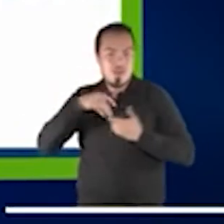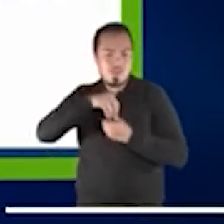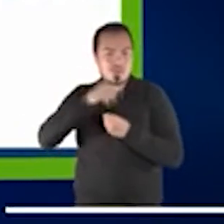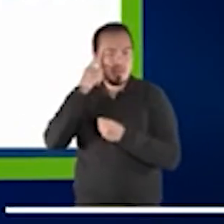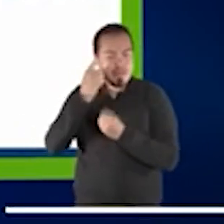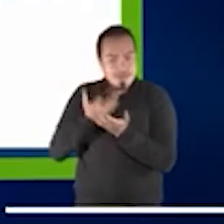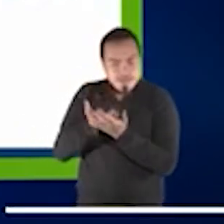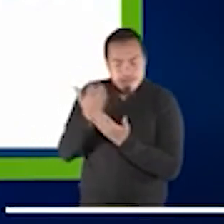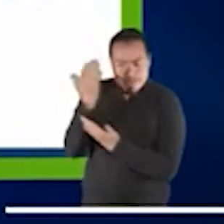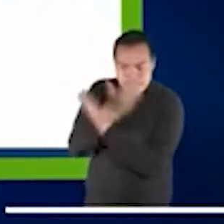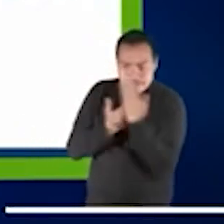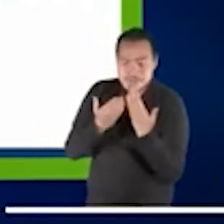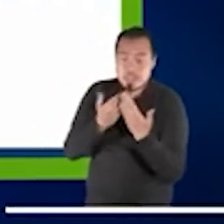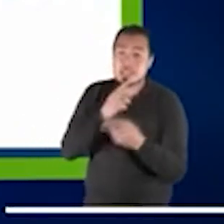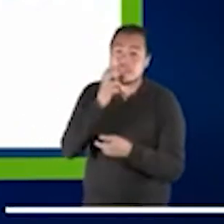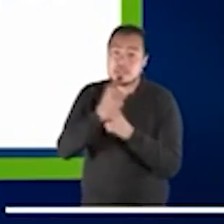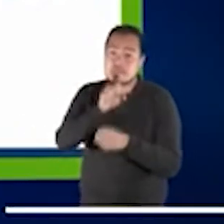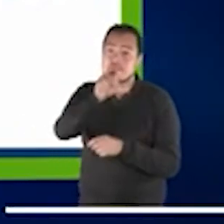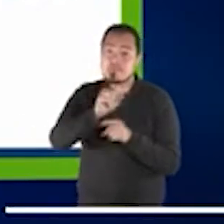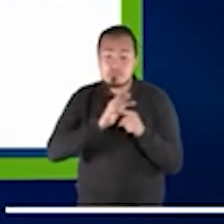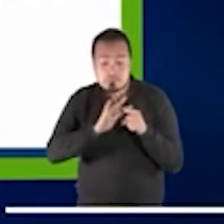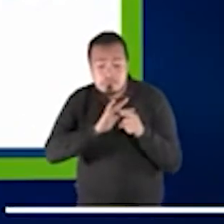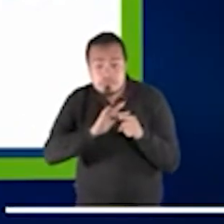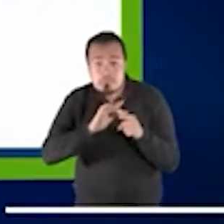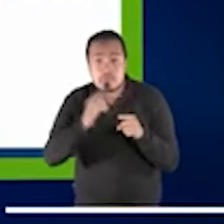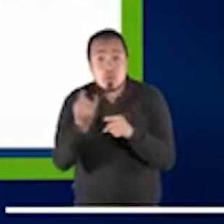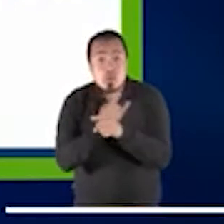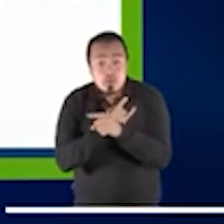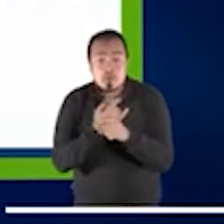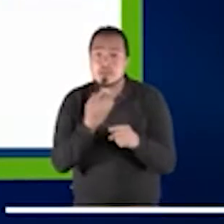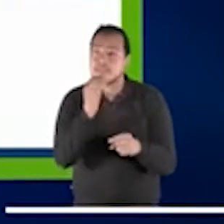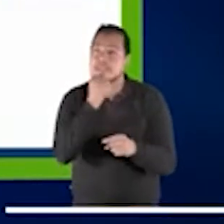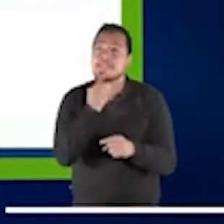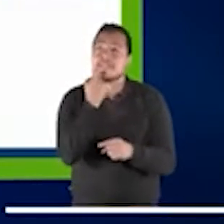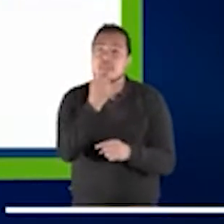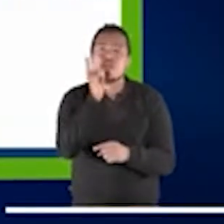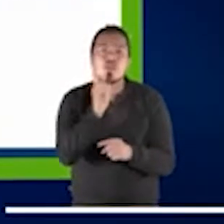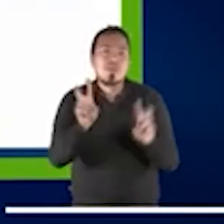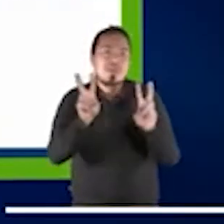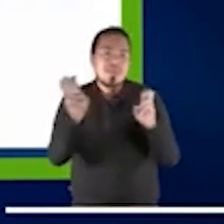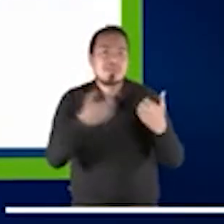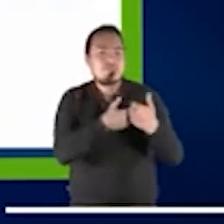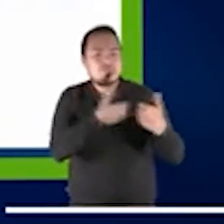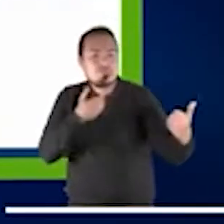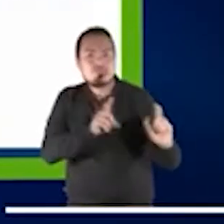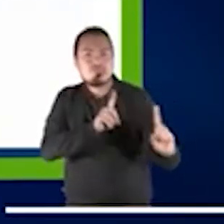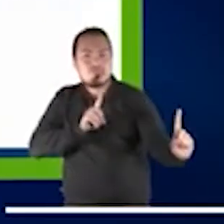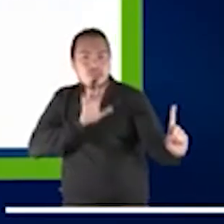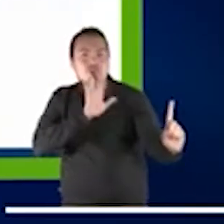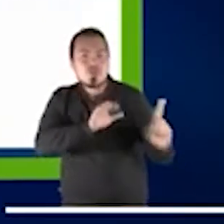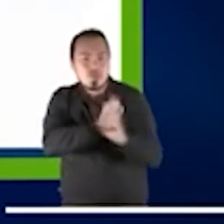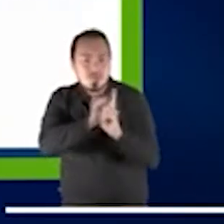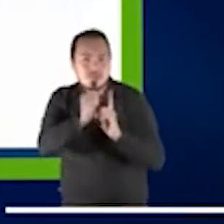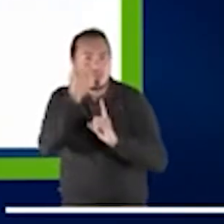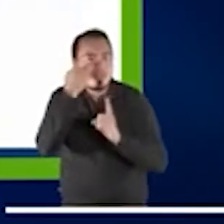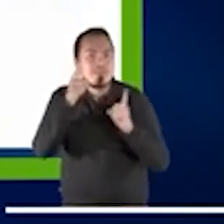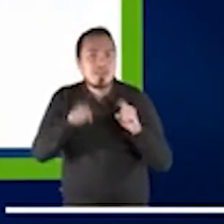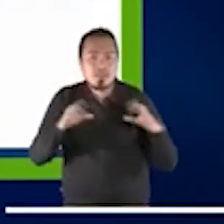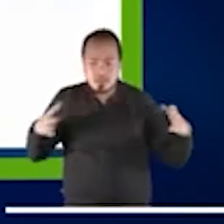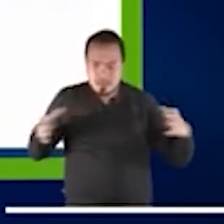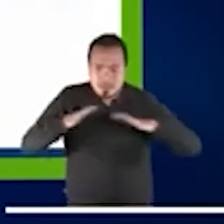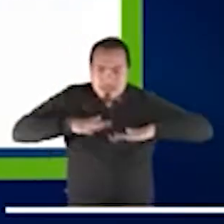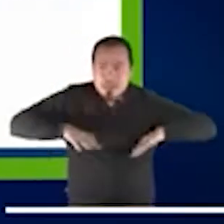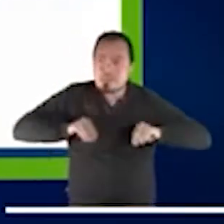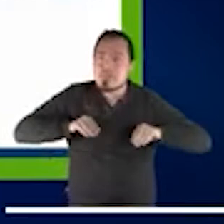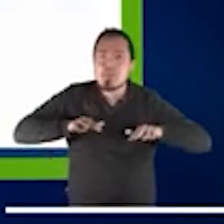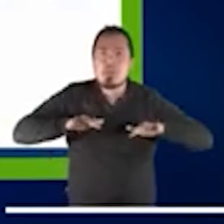eran bastante complicados de implementar. Es decir, la distanciación social con centros sobrepoblados es